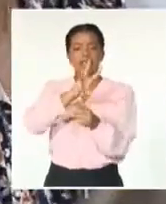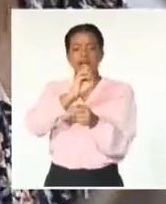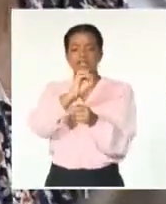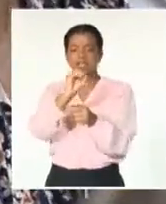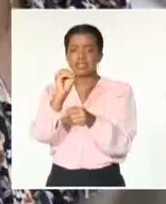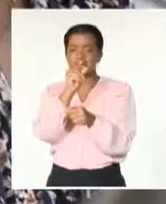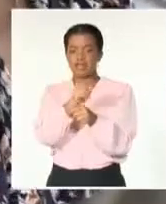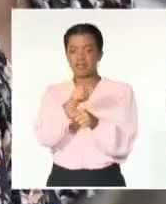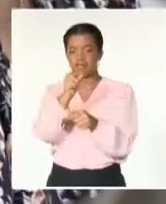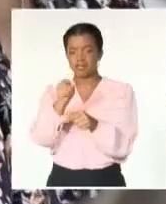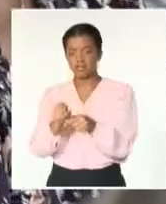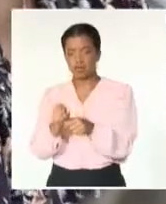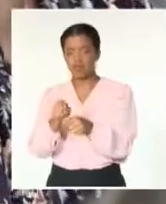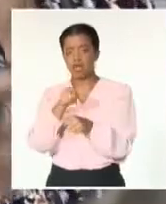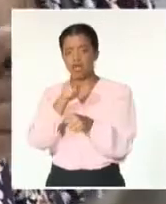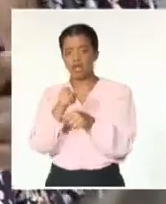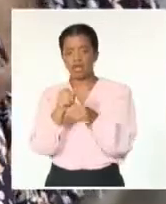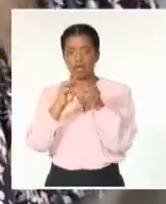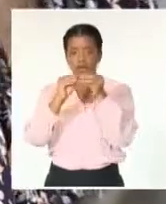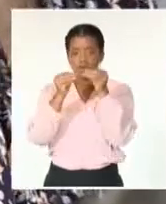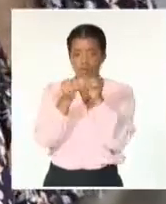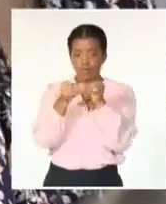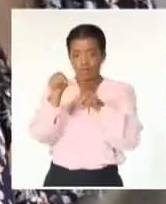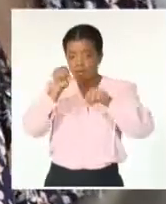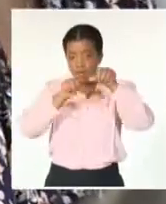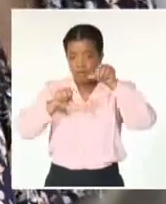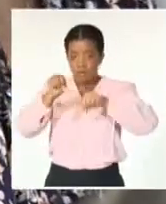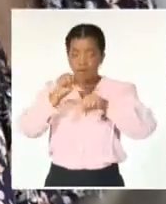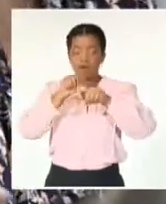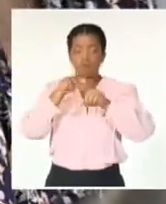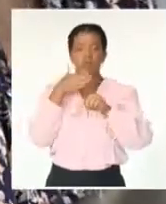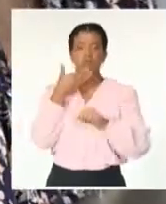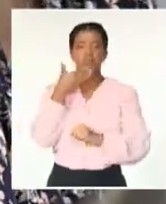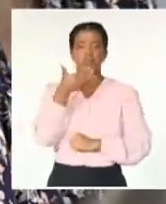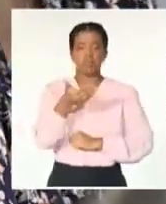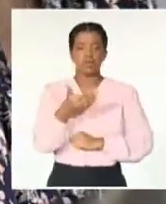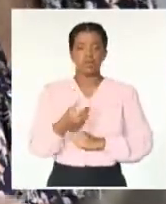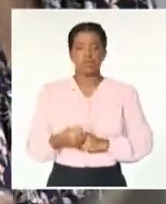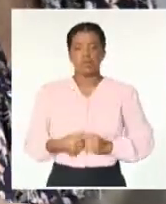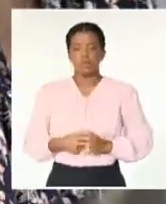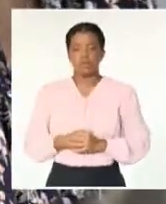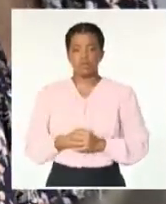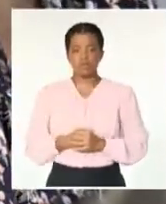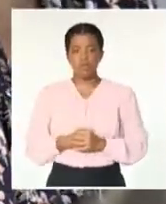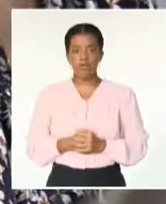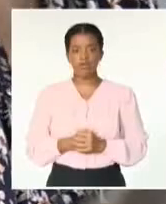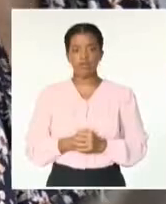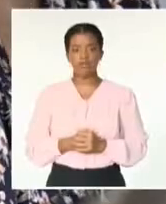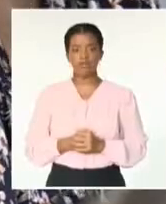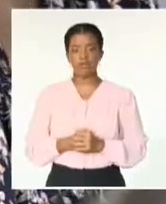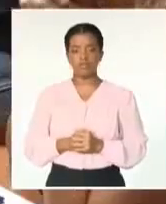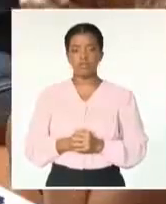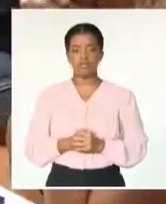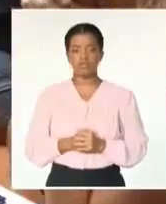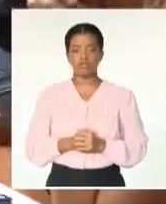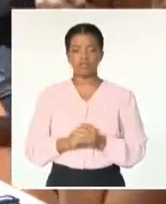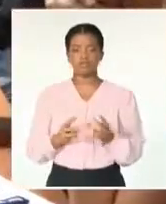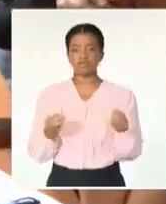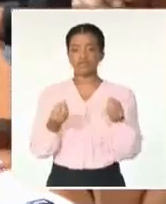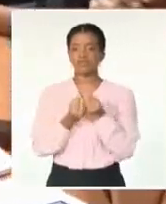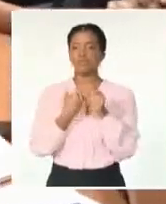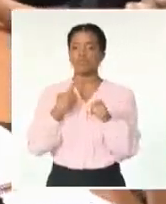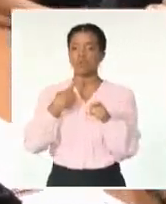son positivos, ¿no? Y está con los antifúgicos de línea que se emplean en el país.